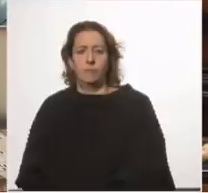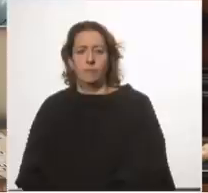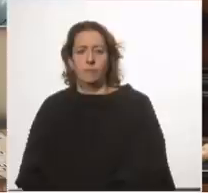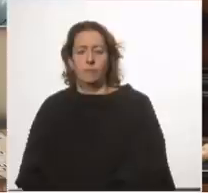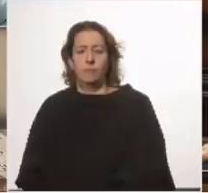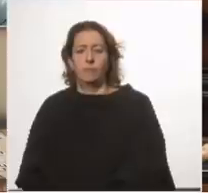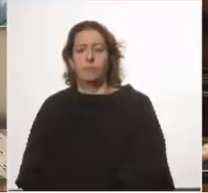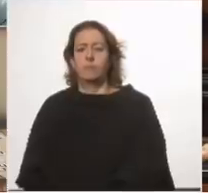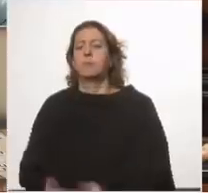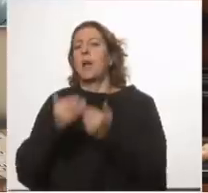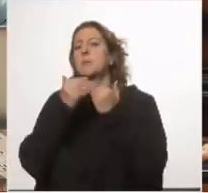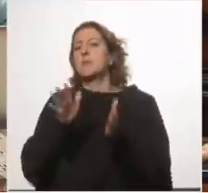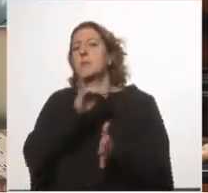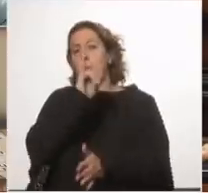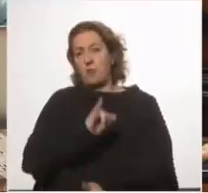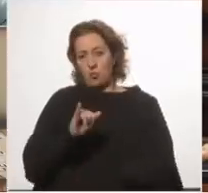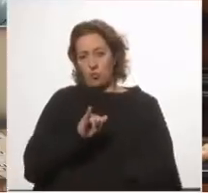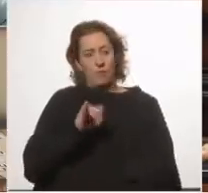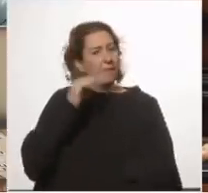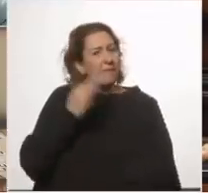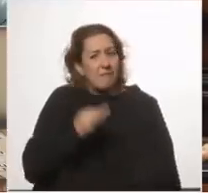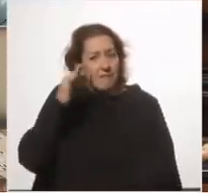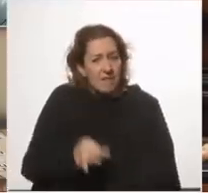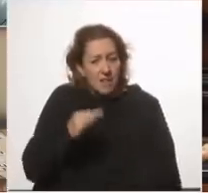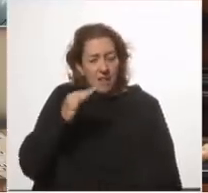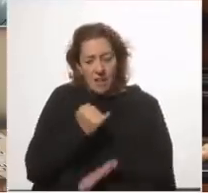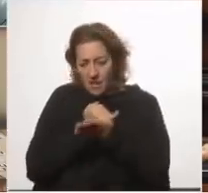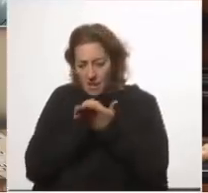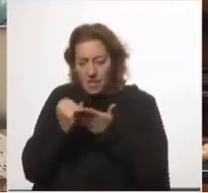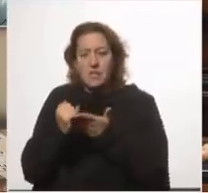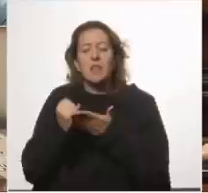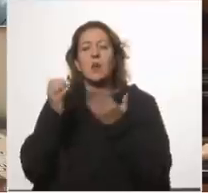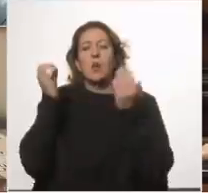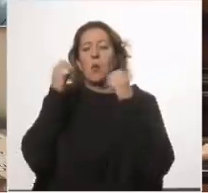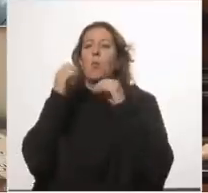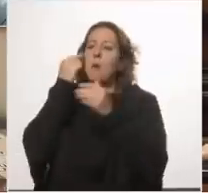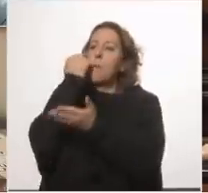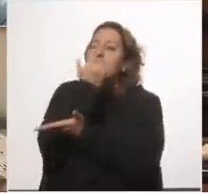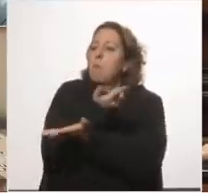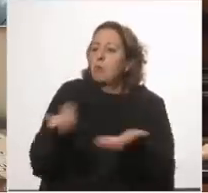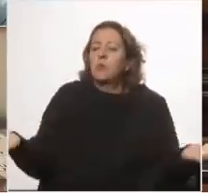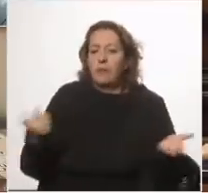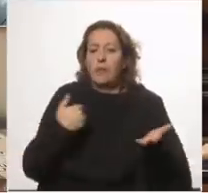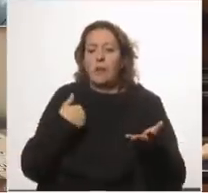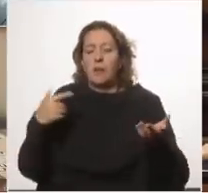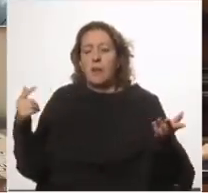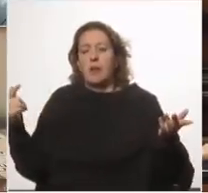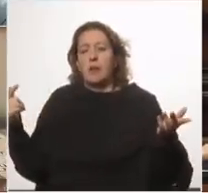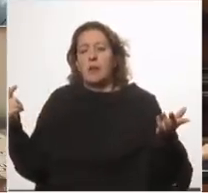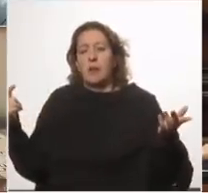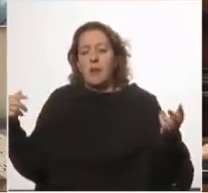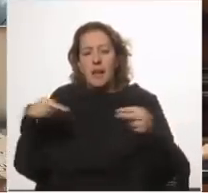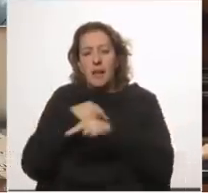en principios de marzo cuando efectivamente el índice de Google mostraba que luego de la reducción de la movilidad de enero